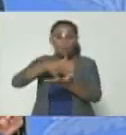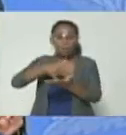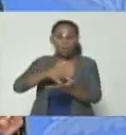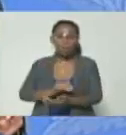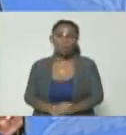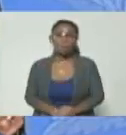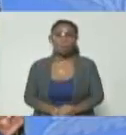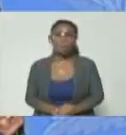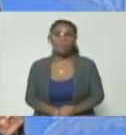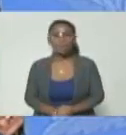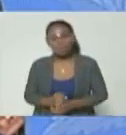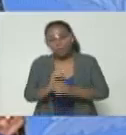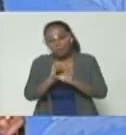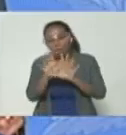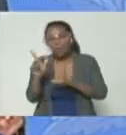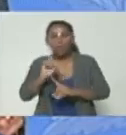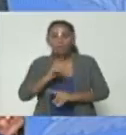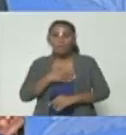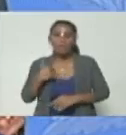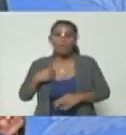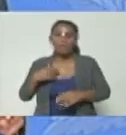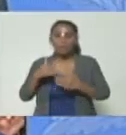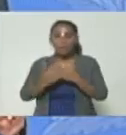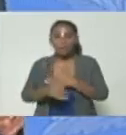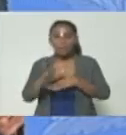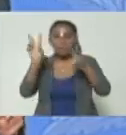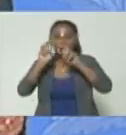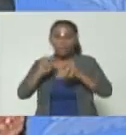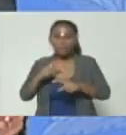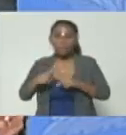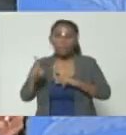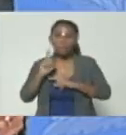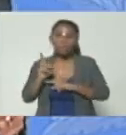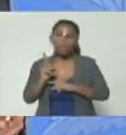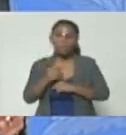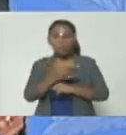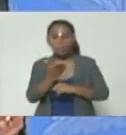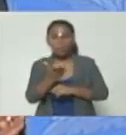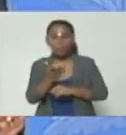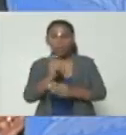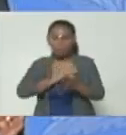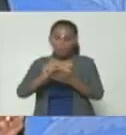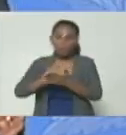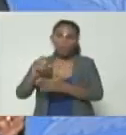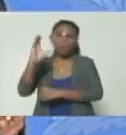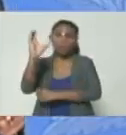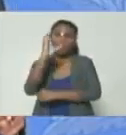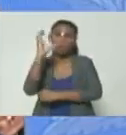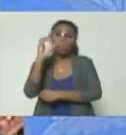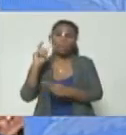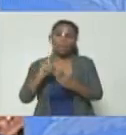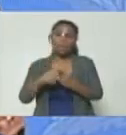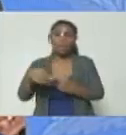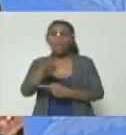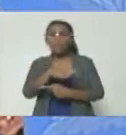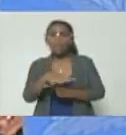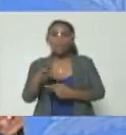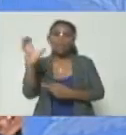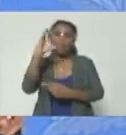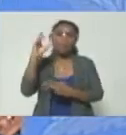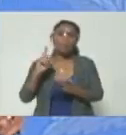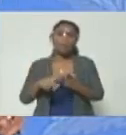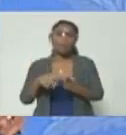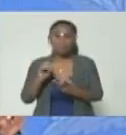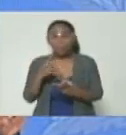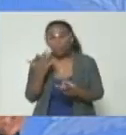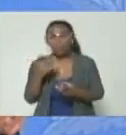claro no quiero adelantarme las investigaciones pero periodistas avisados ustedes como son anoten Colombia ¿dónde? Colombia por